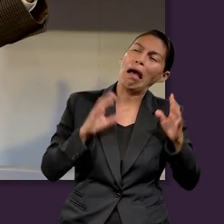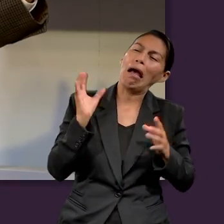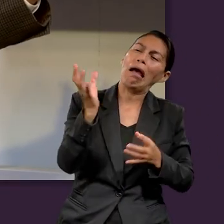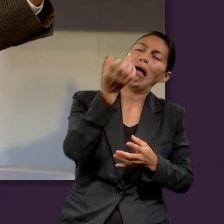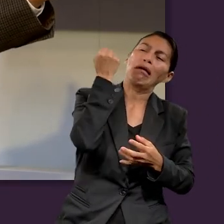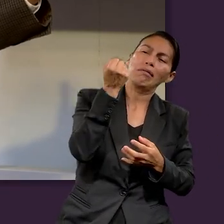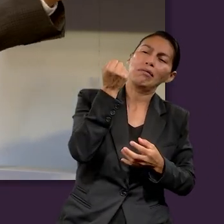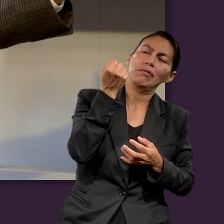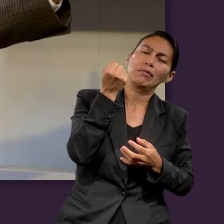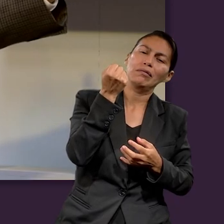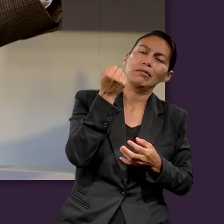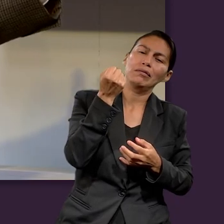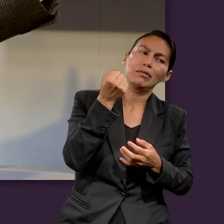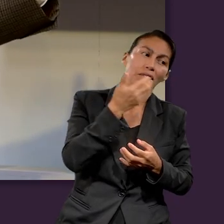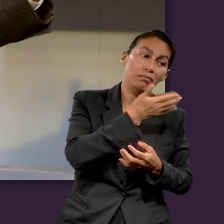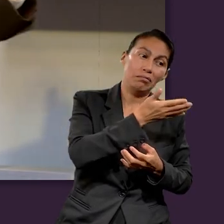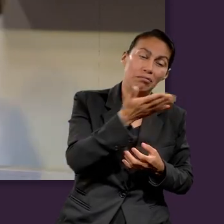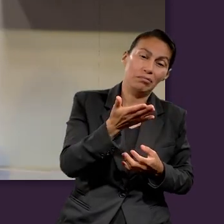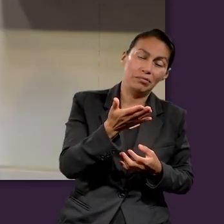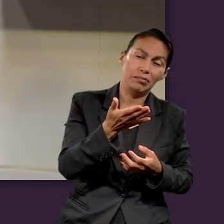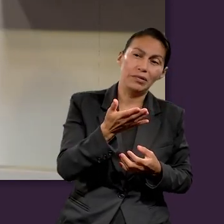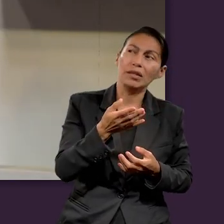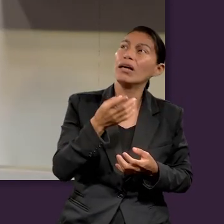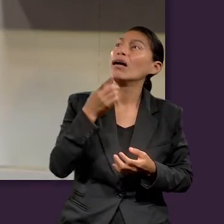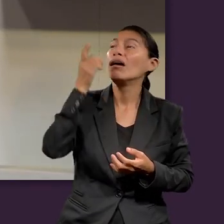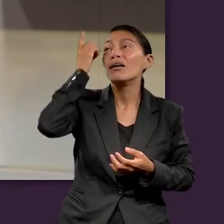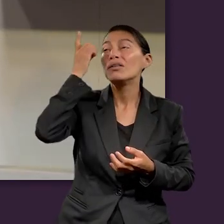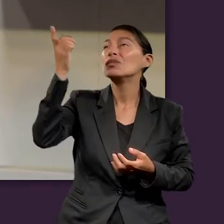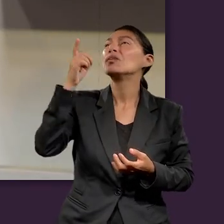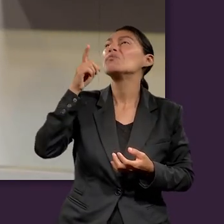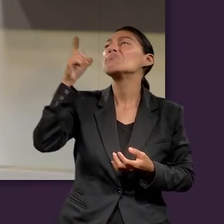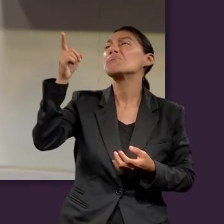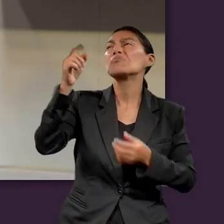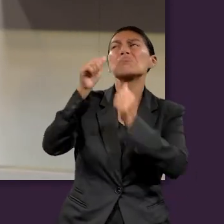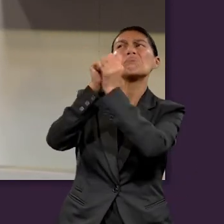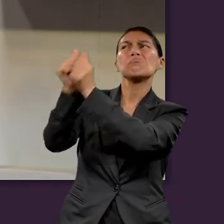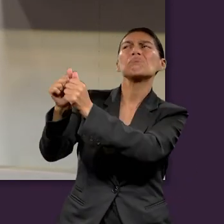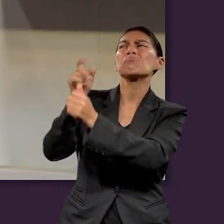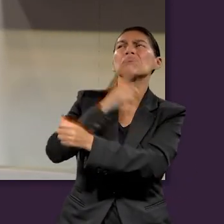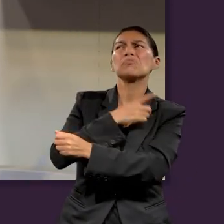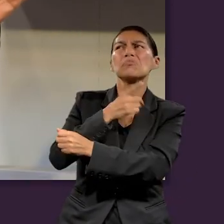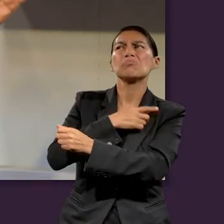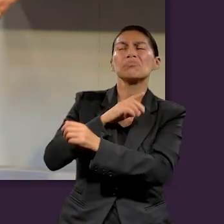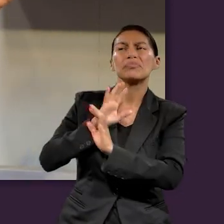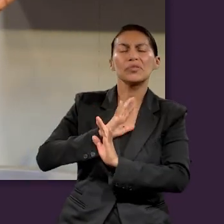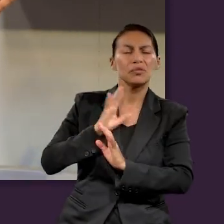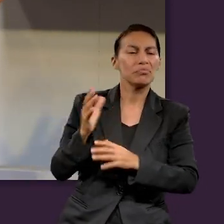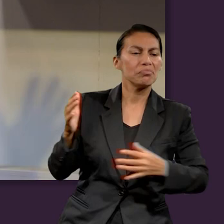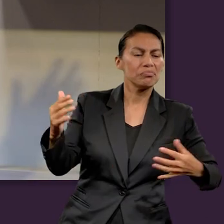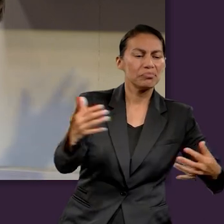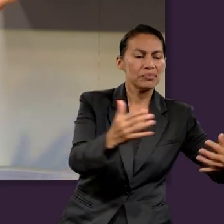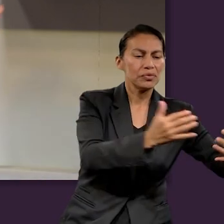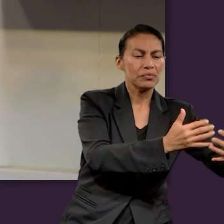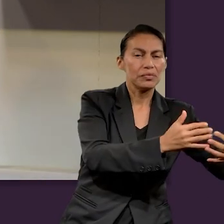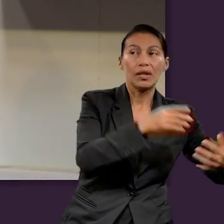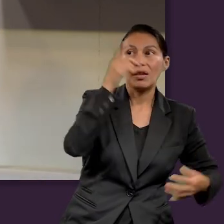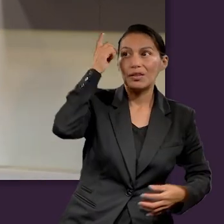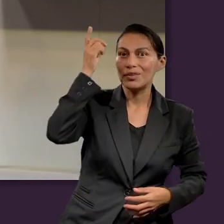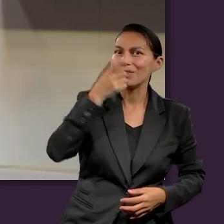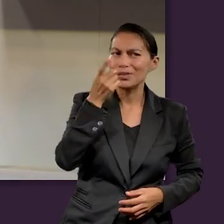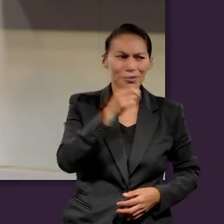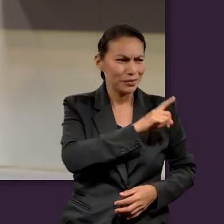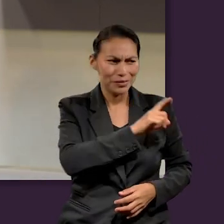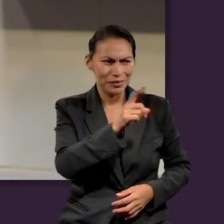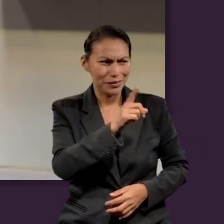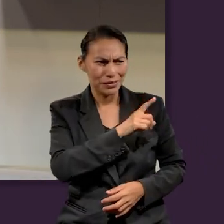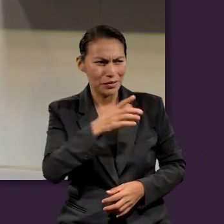gran adeptos para su causa, pues, le dijo a Dios, te quedas solo. Y Dios dijo, no, realmente